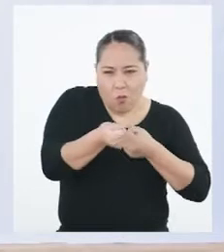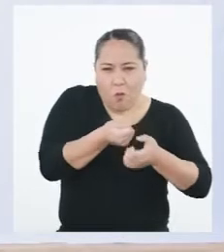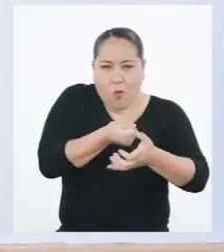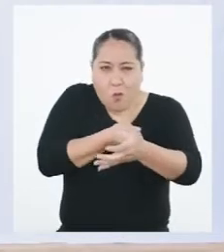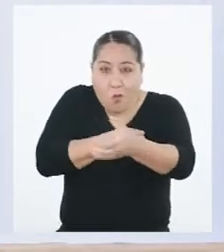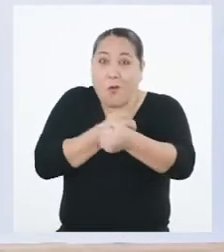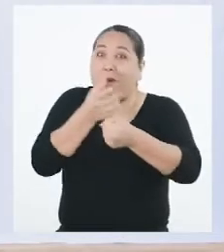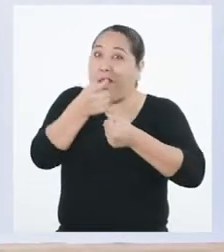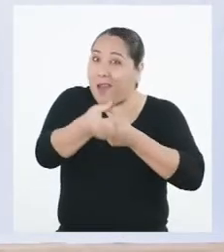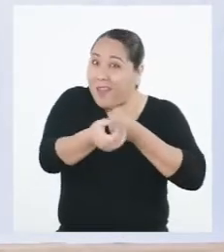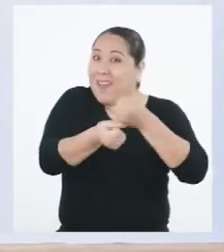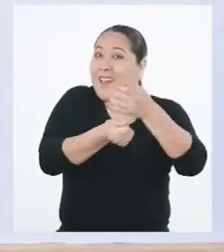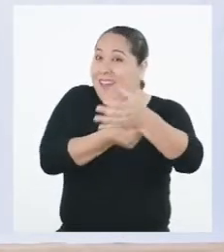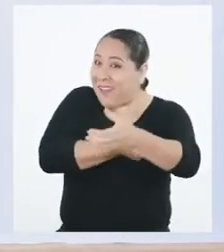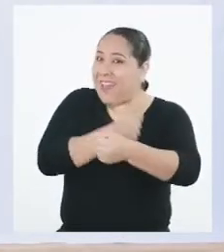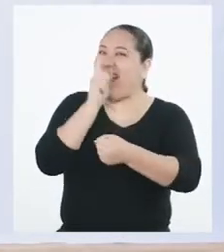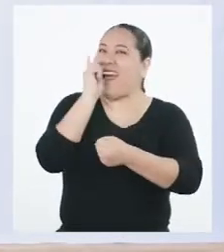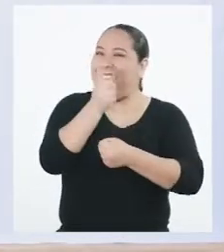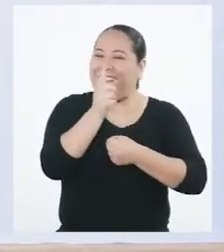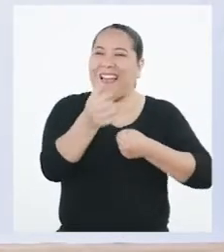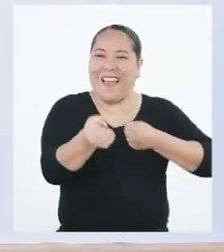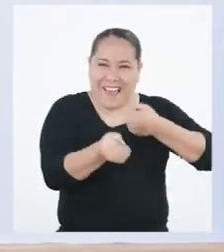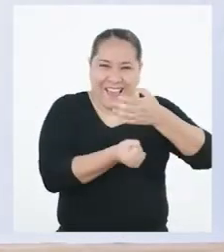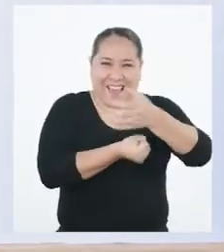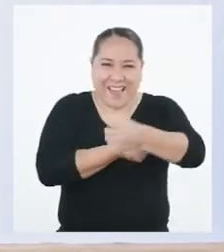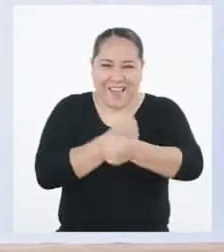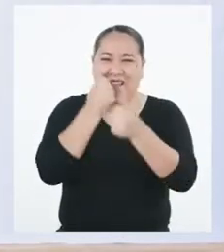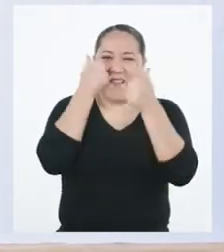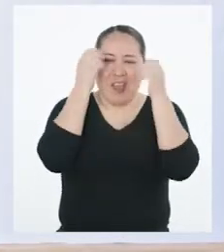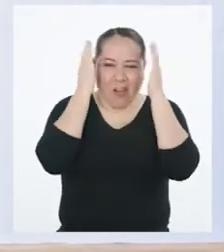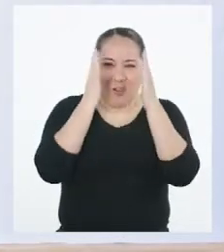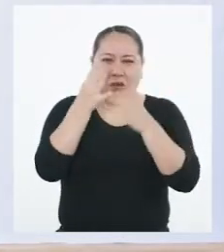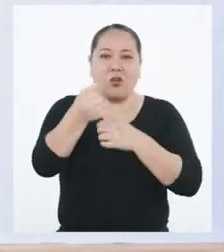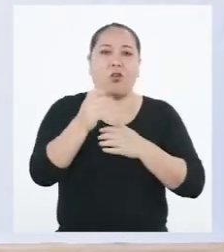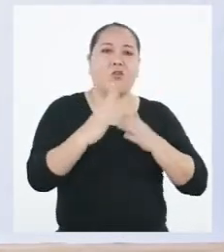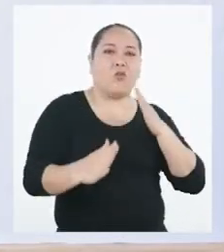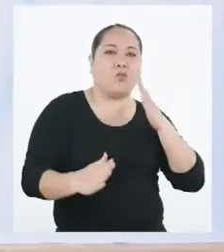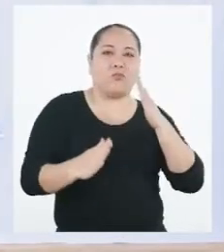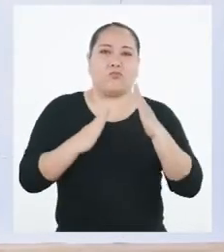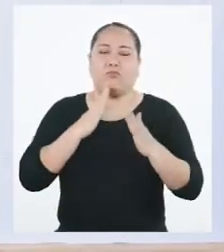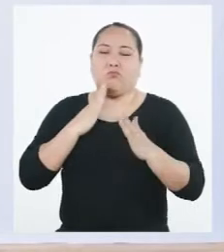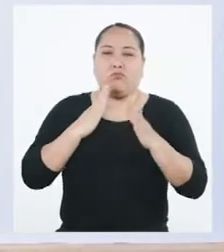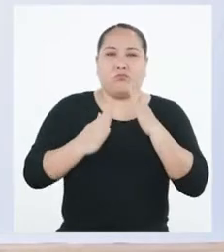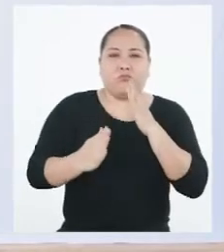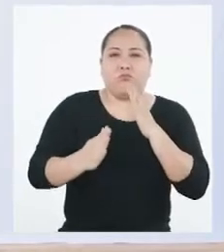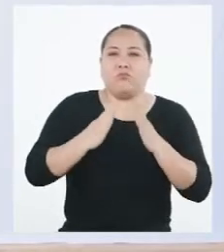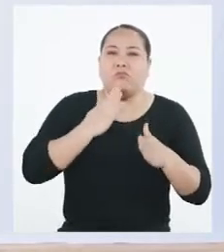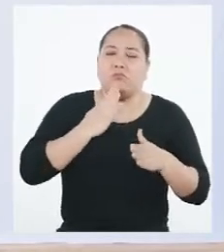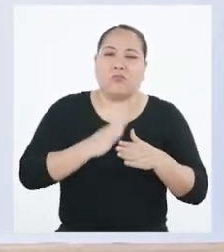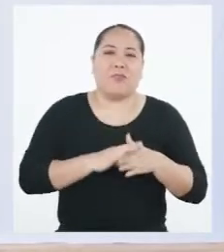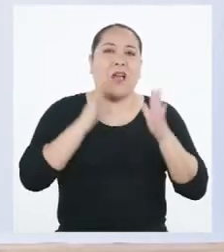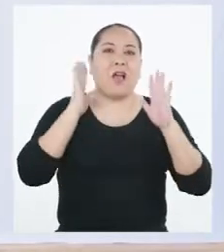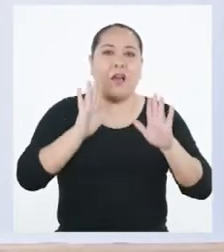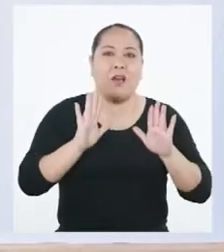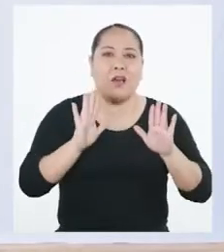¡Cuerda! ¡Ajá! ¡Qué buena concentración! Robot. ¡Y alto! Nos